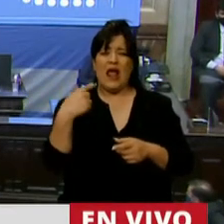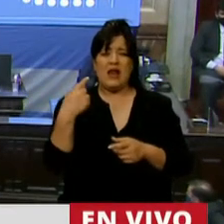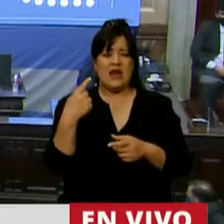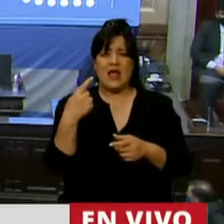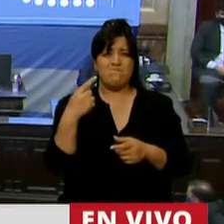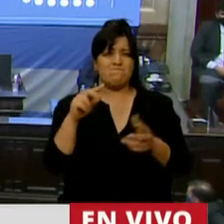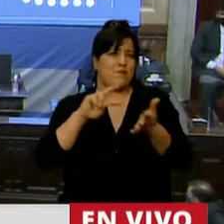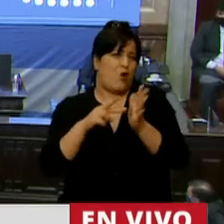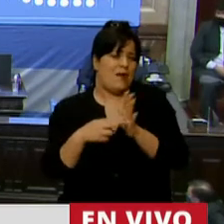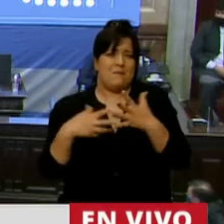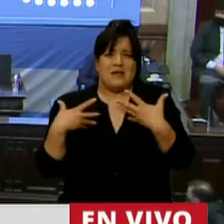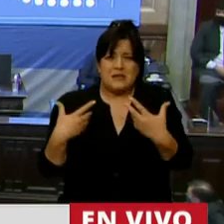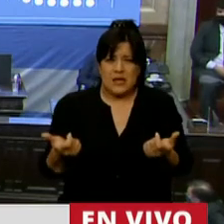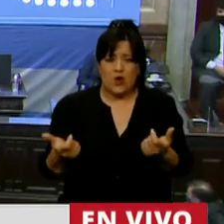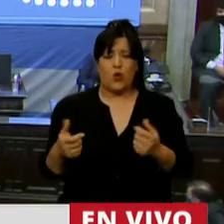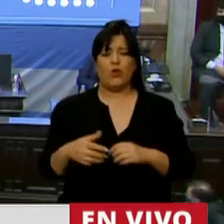y los...